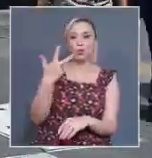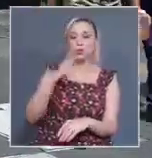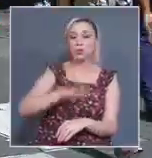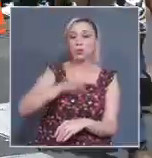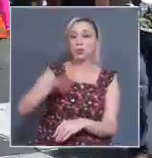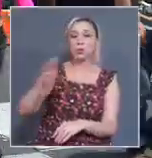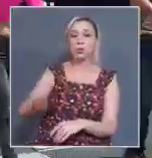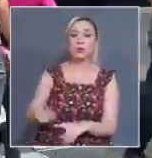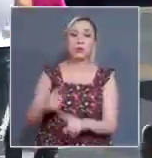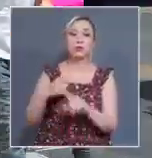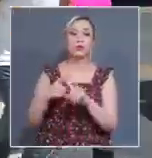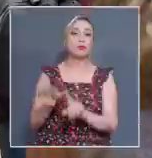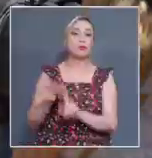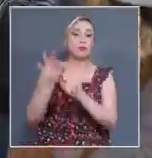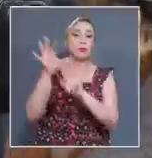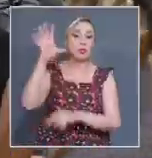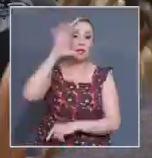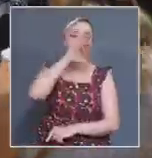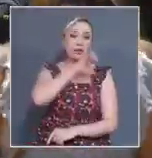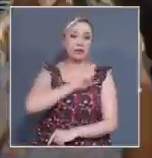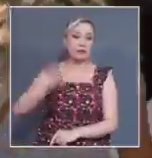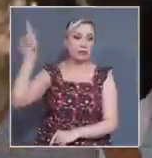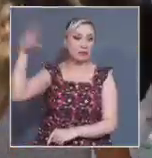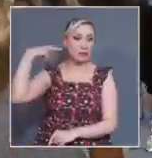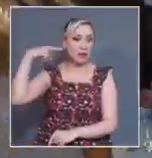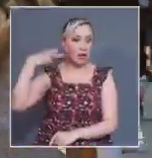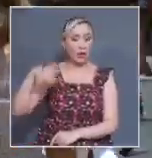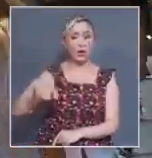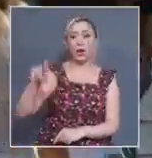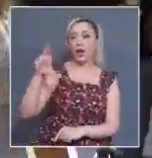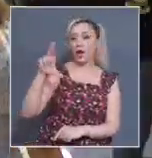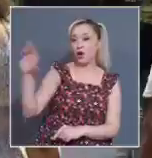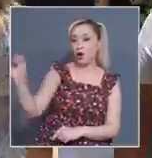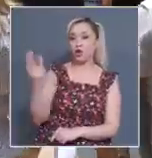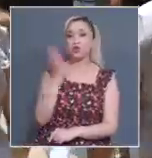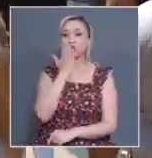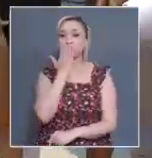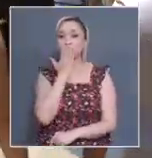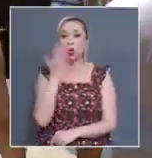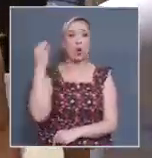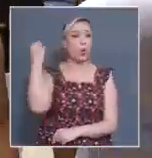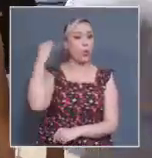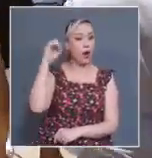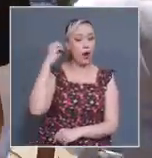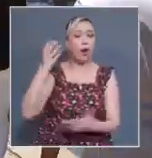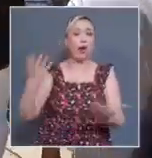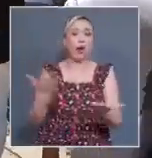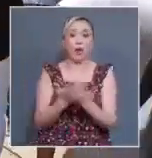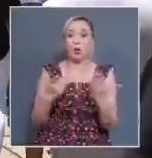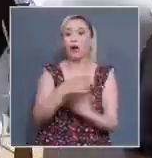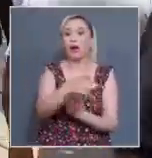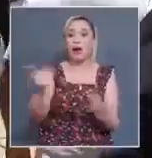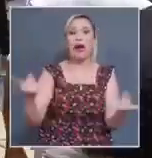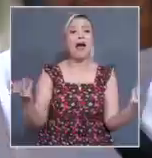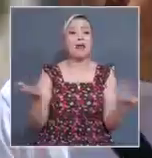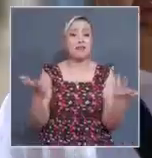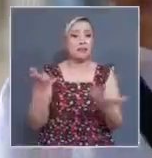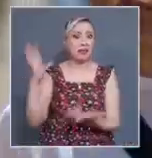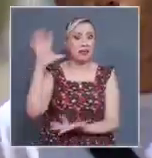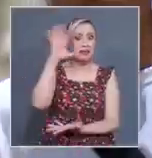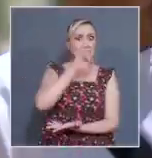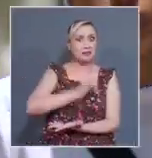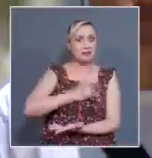altas temperaturas en Veracruz, Quintana Roo, Sonora y Oaxaca. Para enfrentar esta onda de calor, las autoridades de salud recomiendan